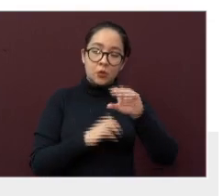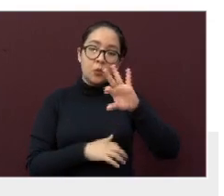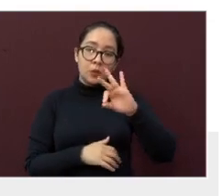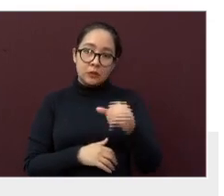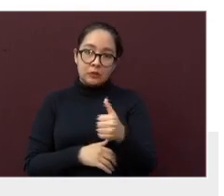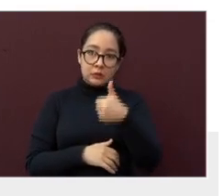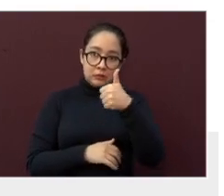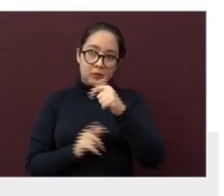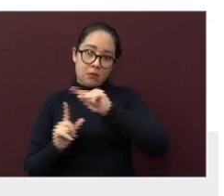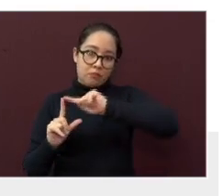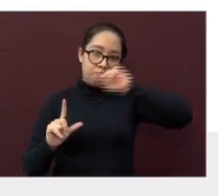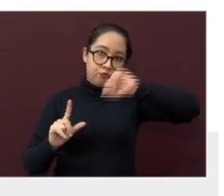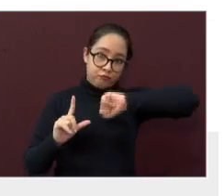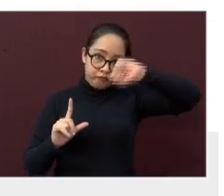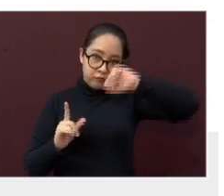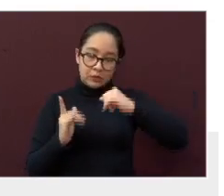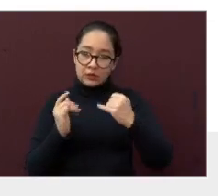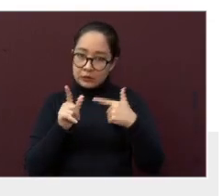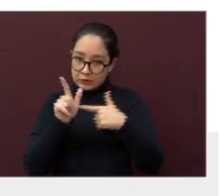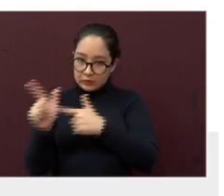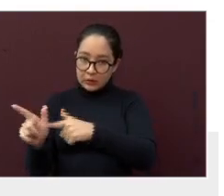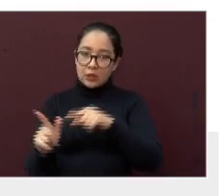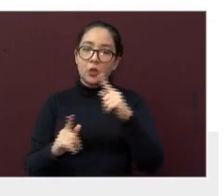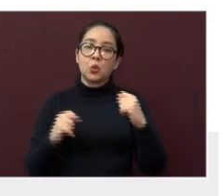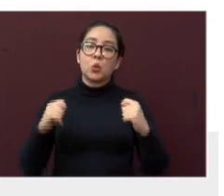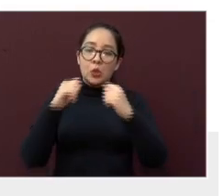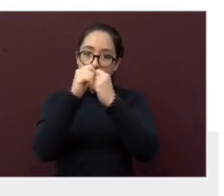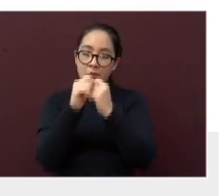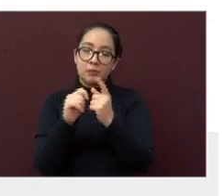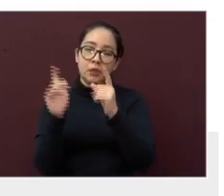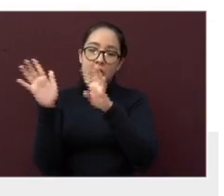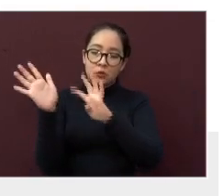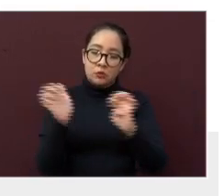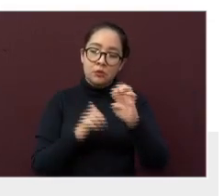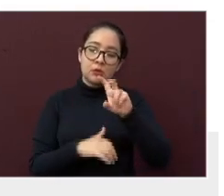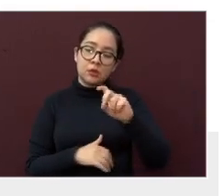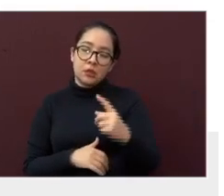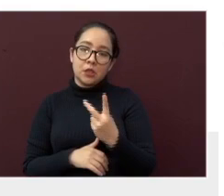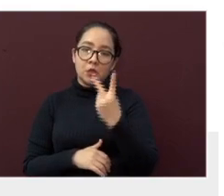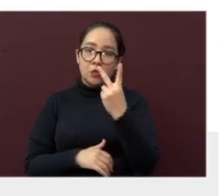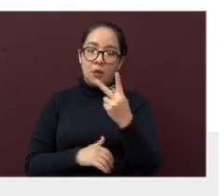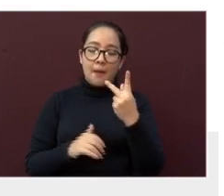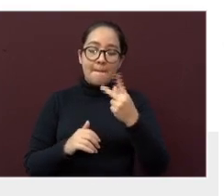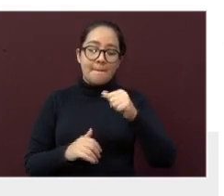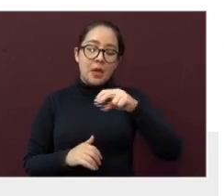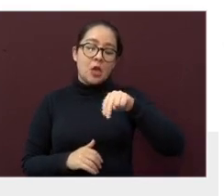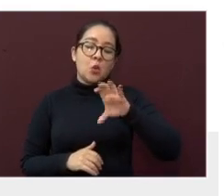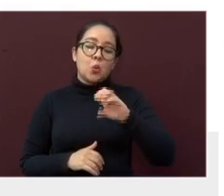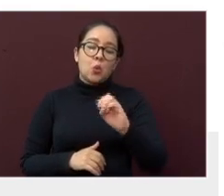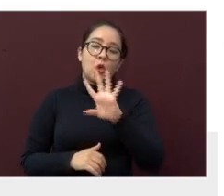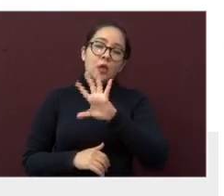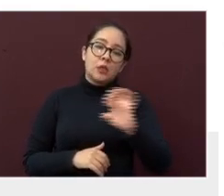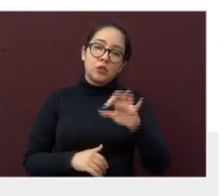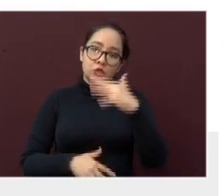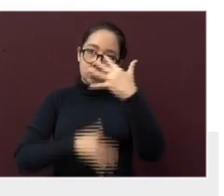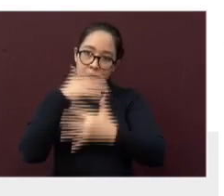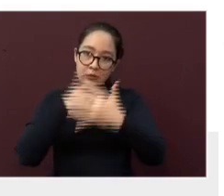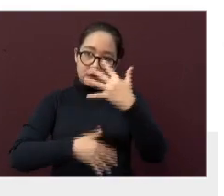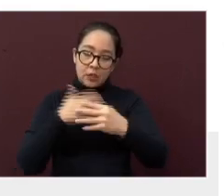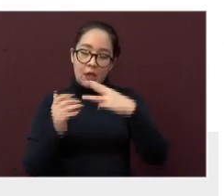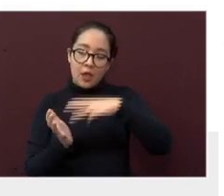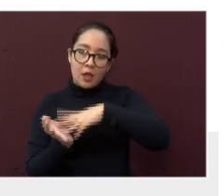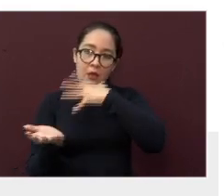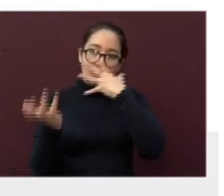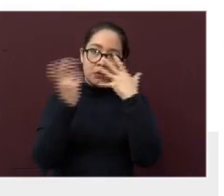casos. Tuxpan, 932. Y Pánuco, 515. Martínez de la Torre,